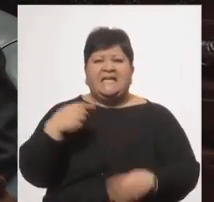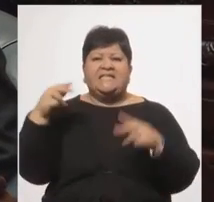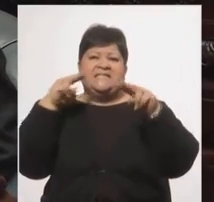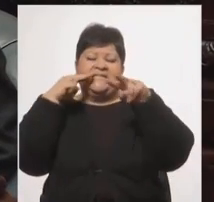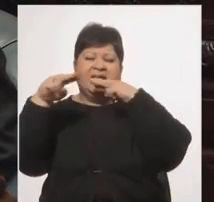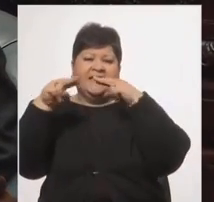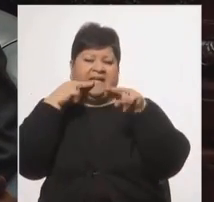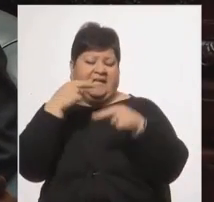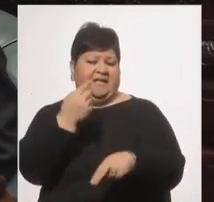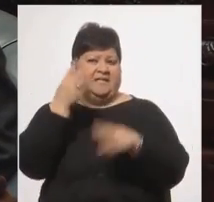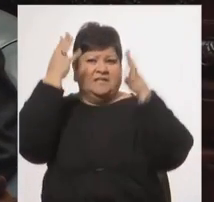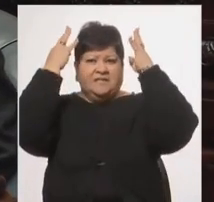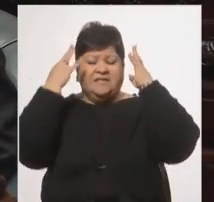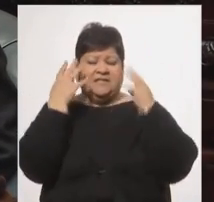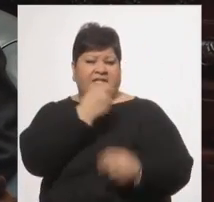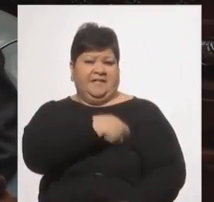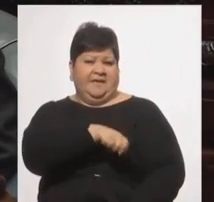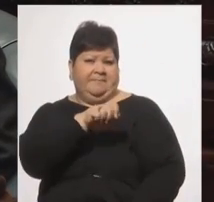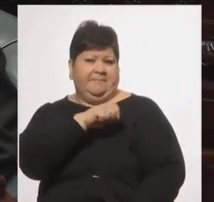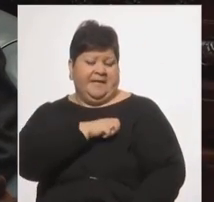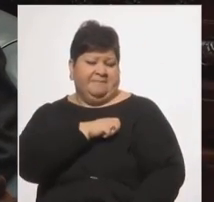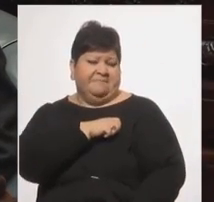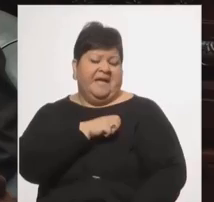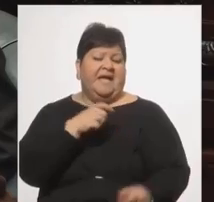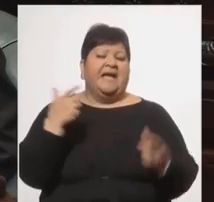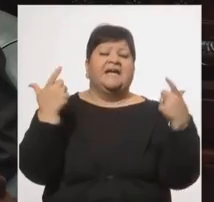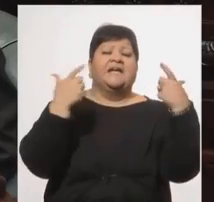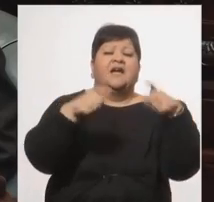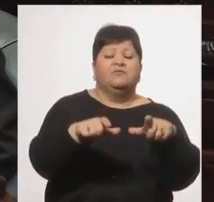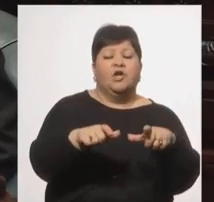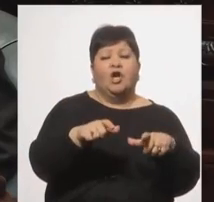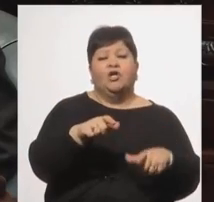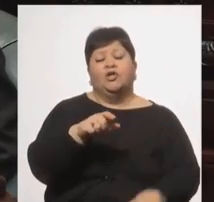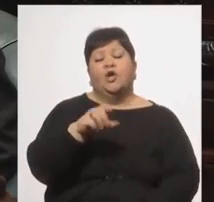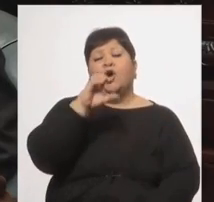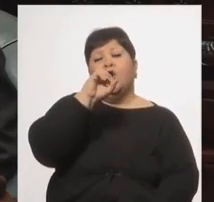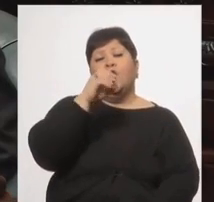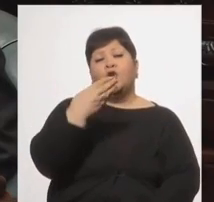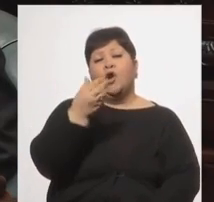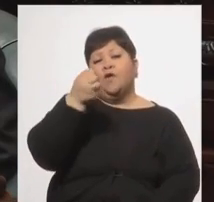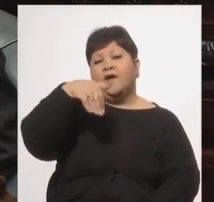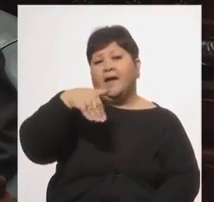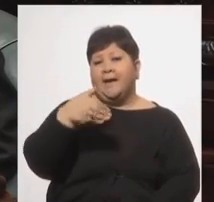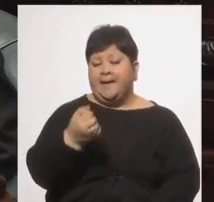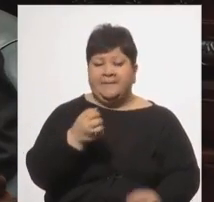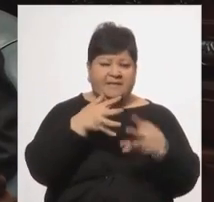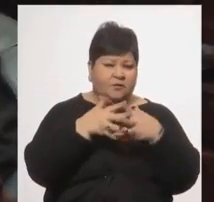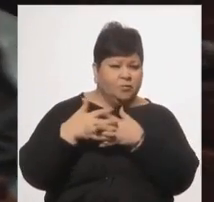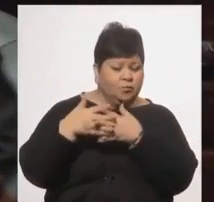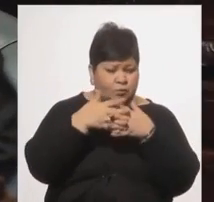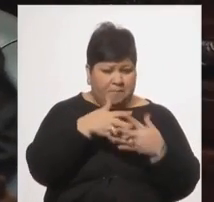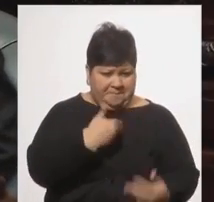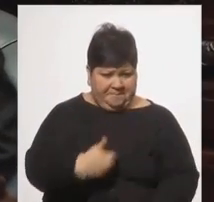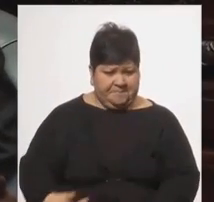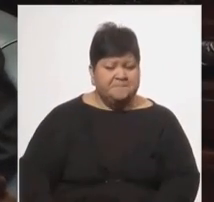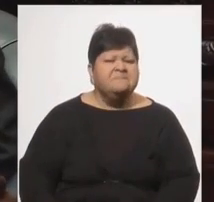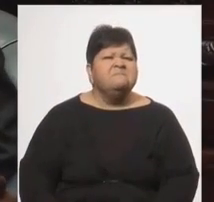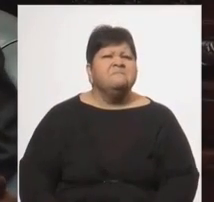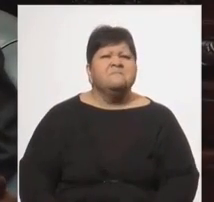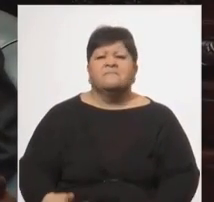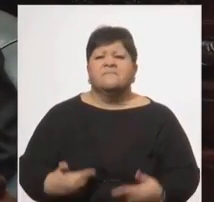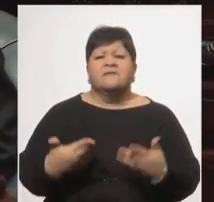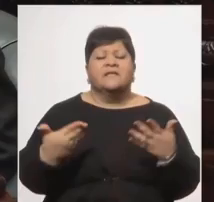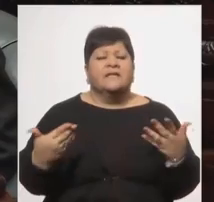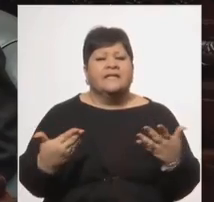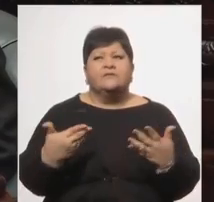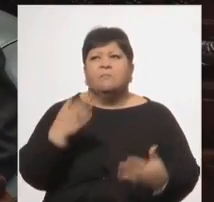ya sea en la reunión con Barack Obama en el mítico Salón Oval de la Casa Blanca. Un privilegio que me dio la